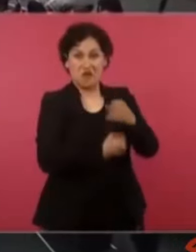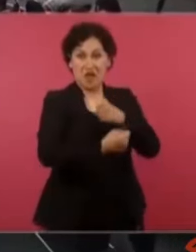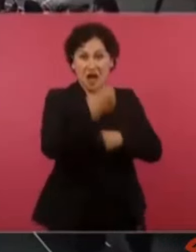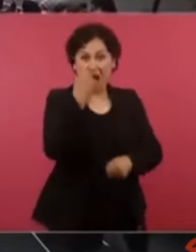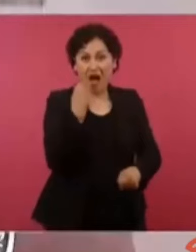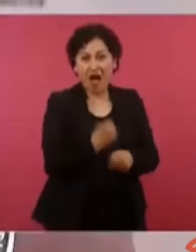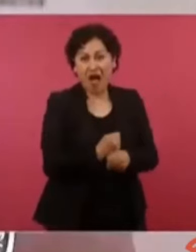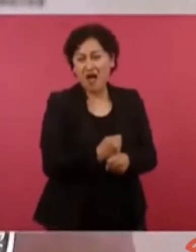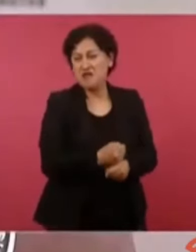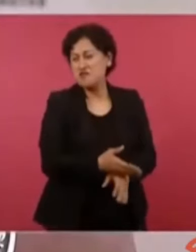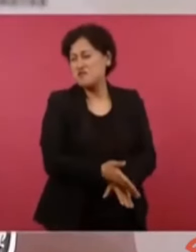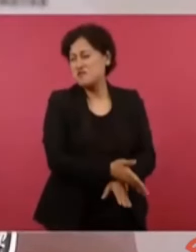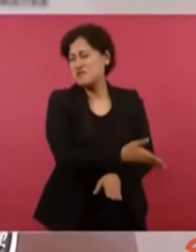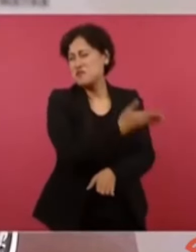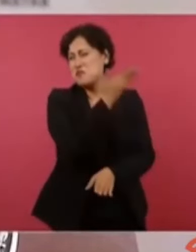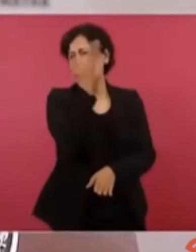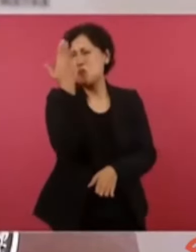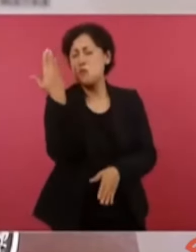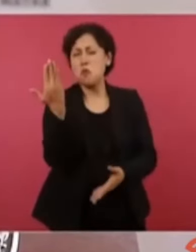Por décadas.